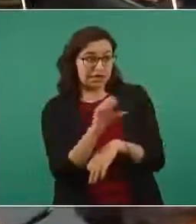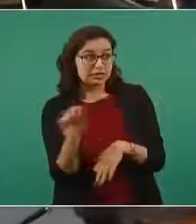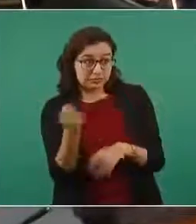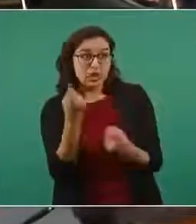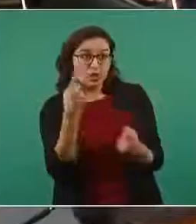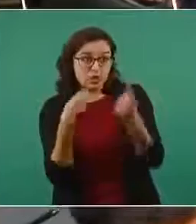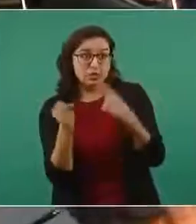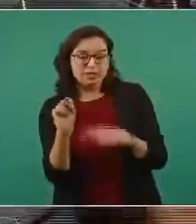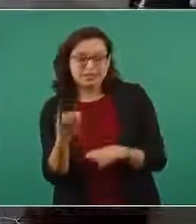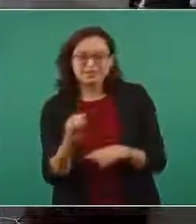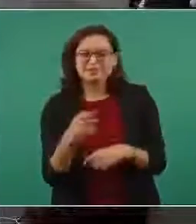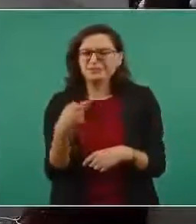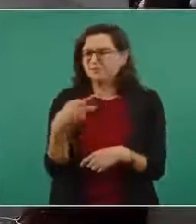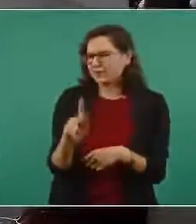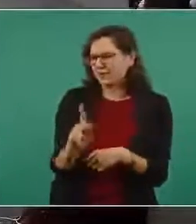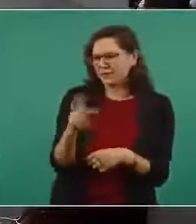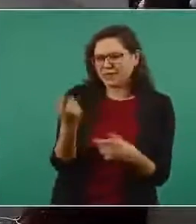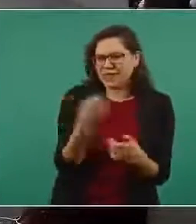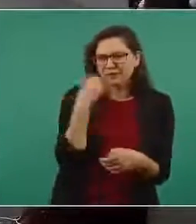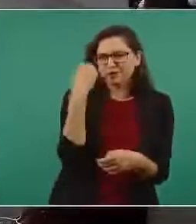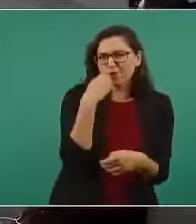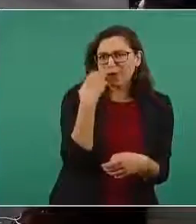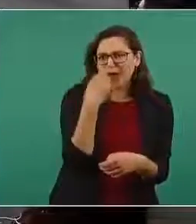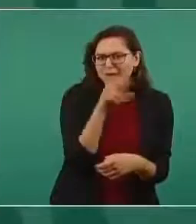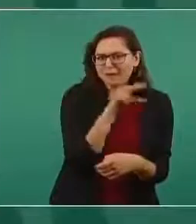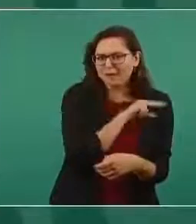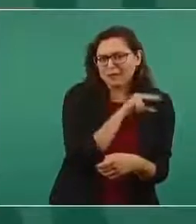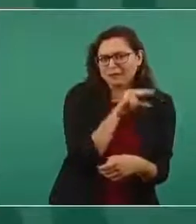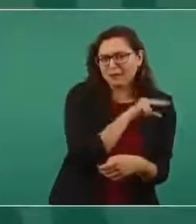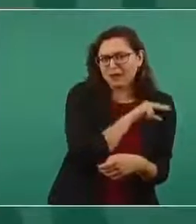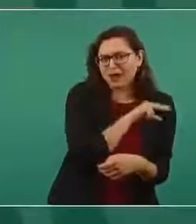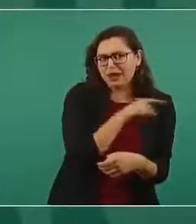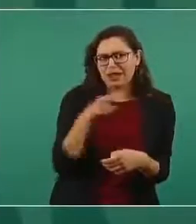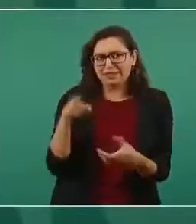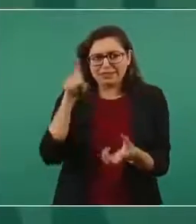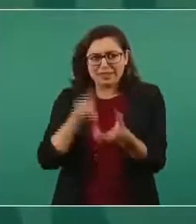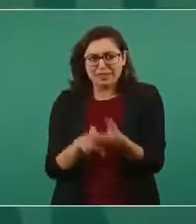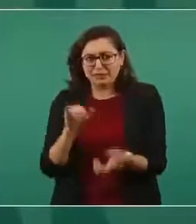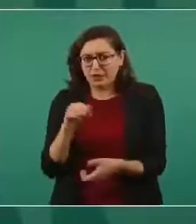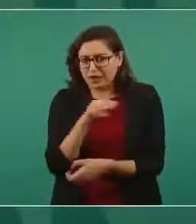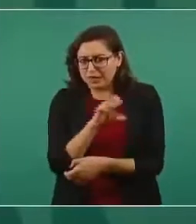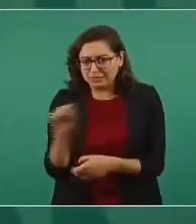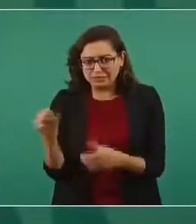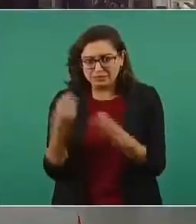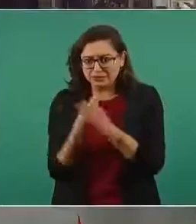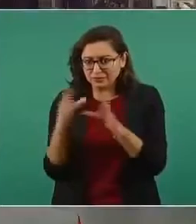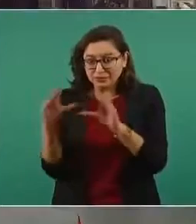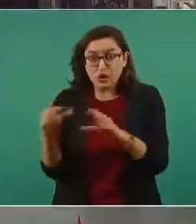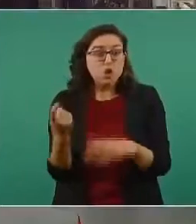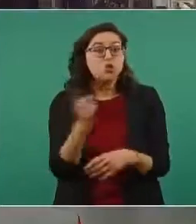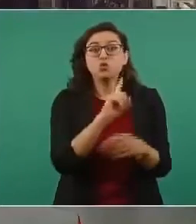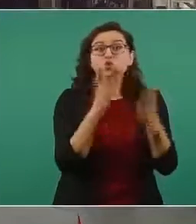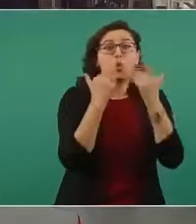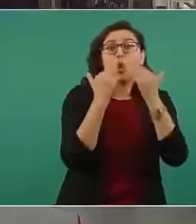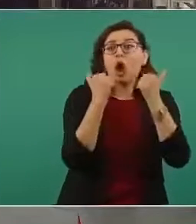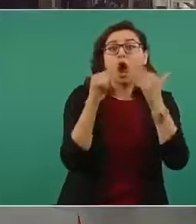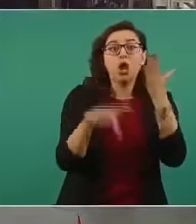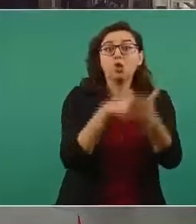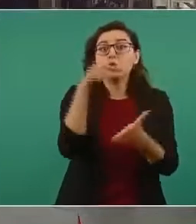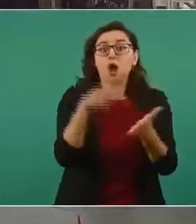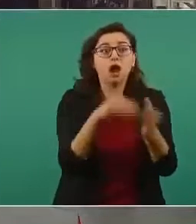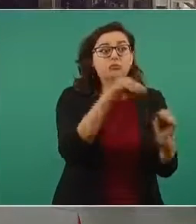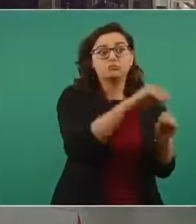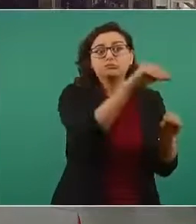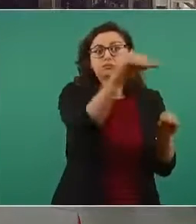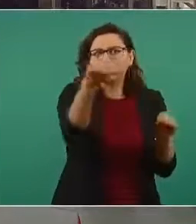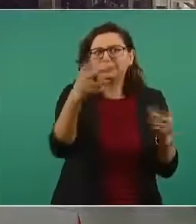que me llama la atención es que estén dando clases en una escuela distinta a la escuela de enfermería del seguro social ni siquiera tienen sede los traen en lugares distintos